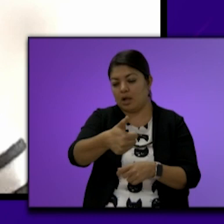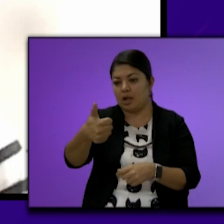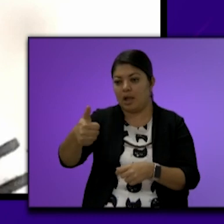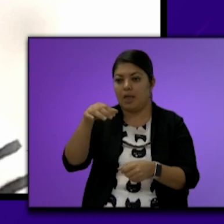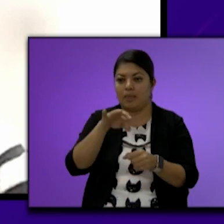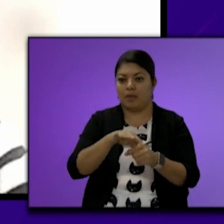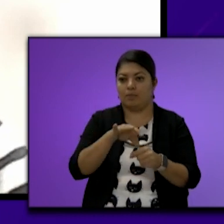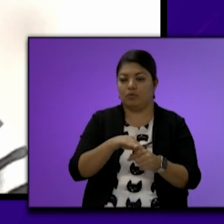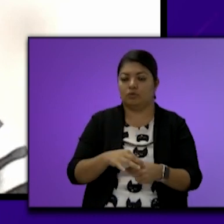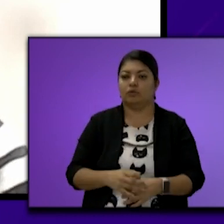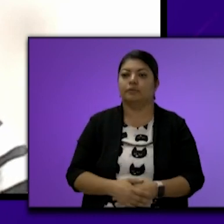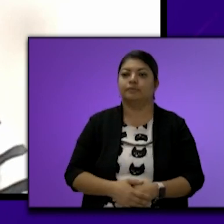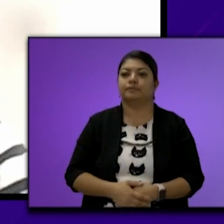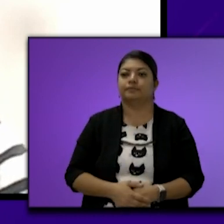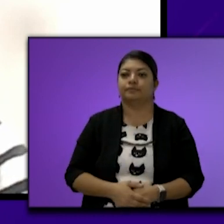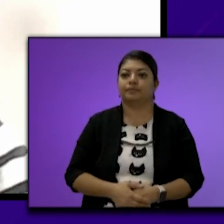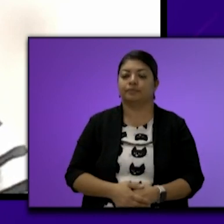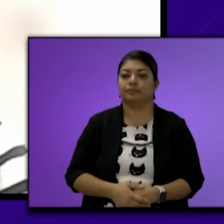correspondiente